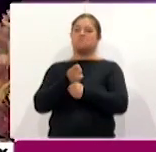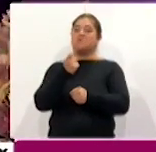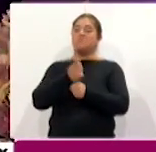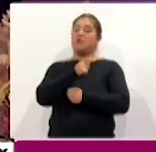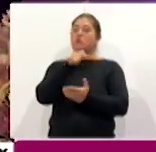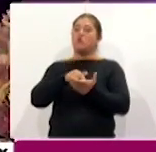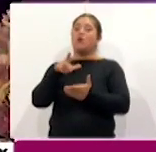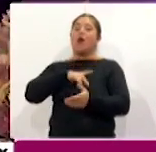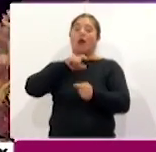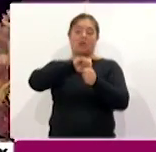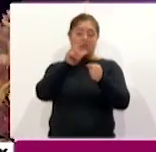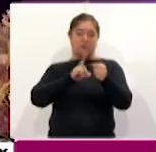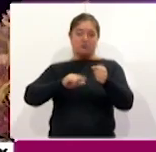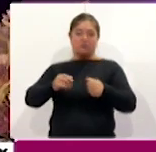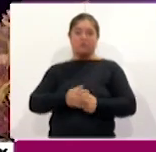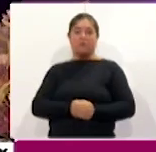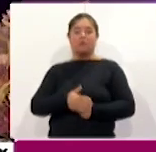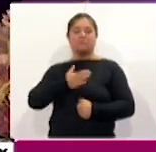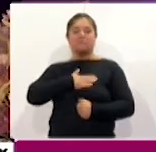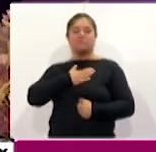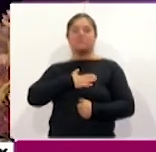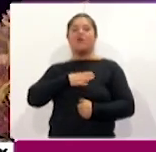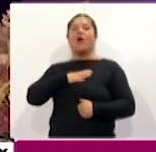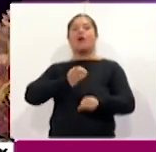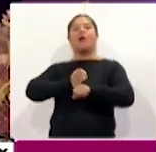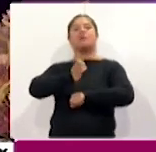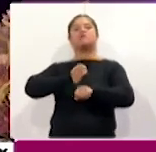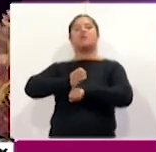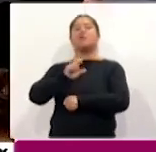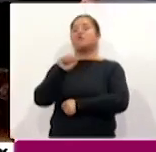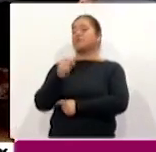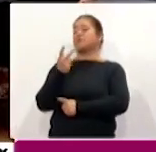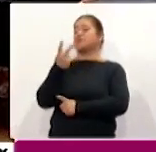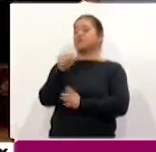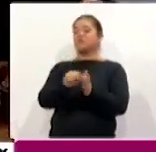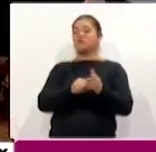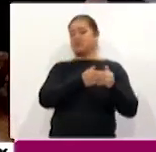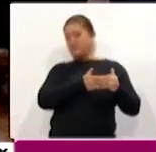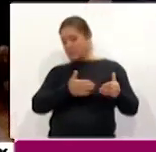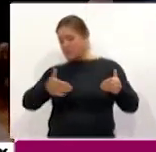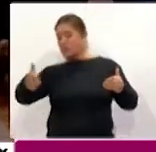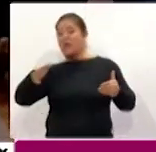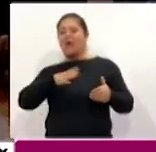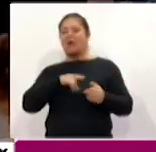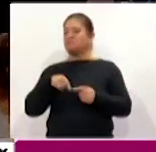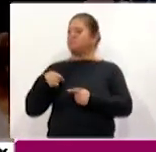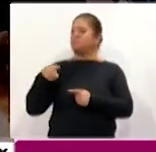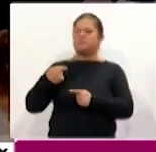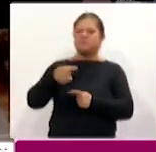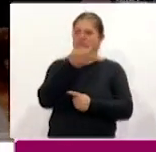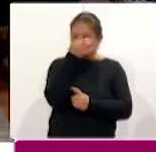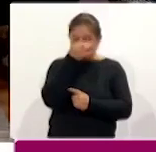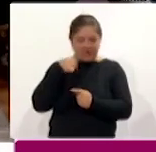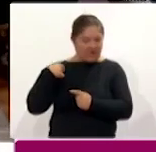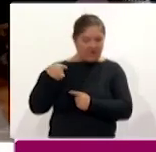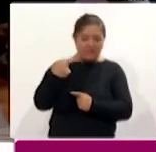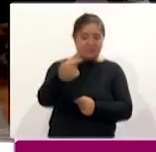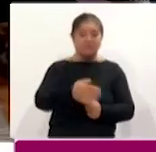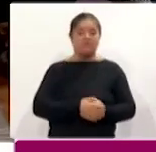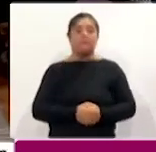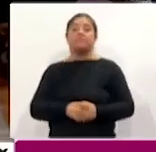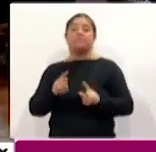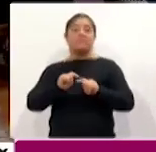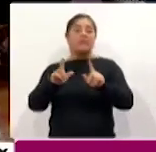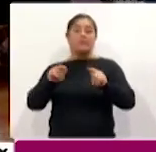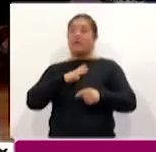nacional, por ser el estado después de 22 meses casi de manera consecutiva, Tlaxcala es el